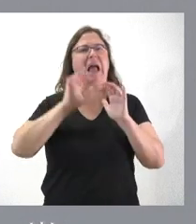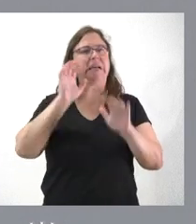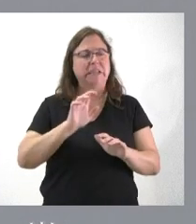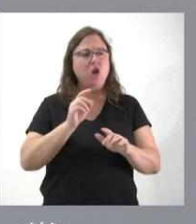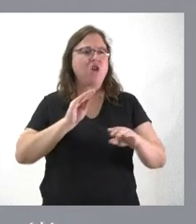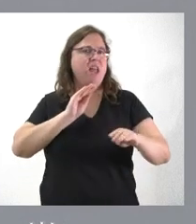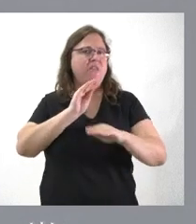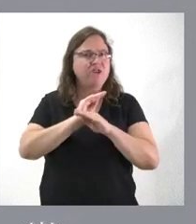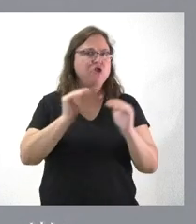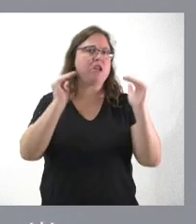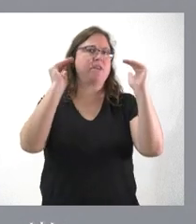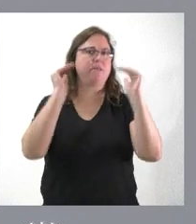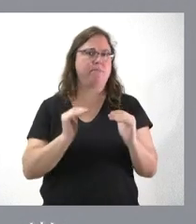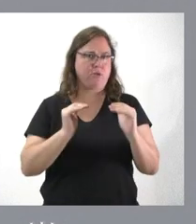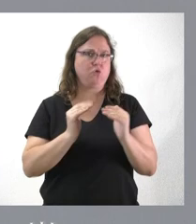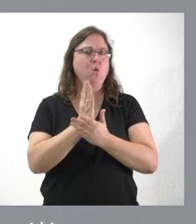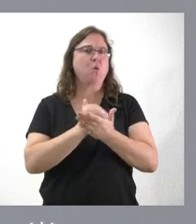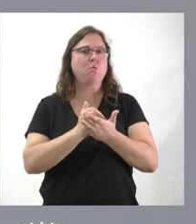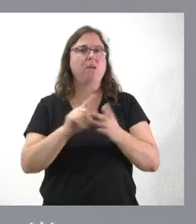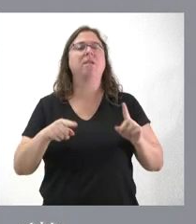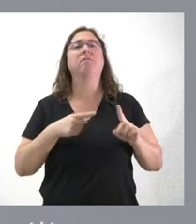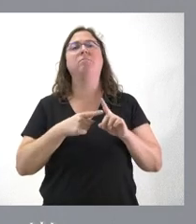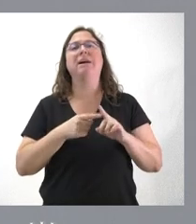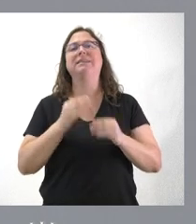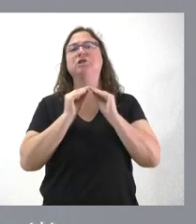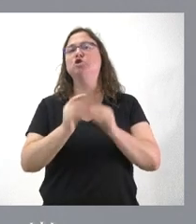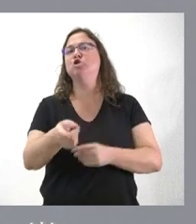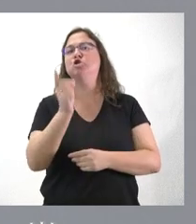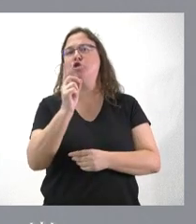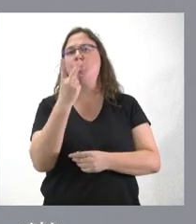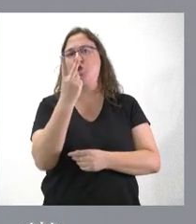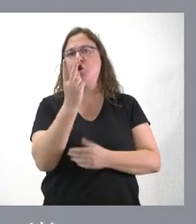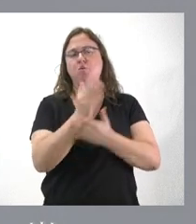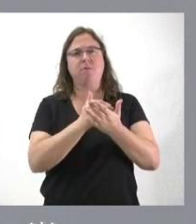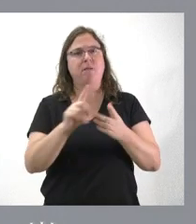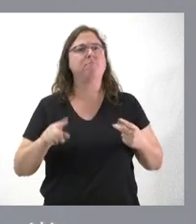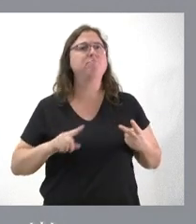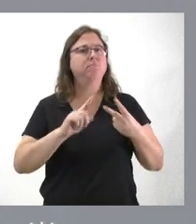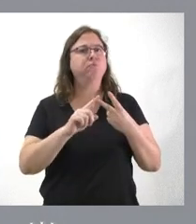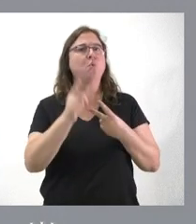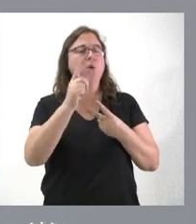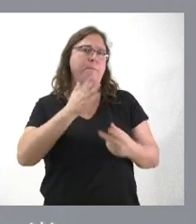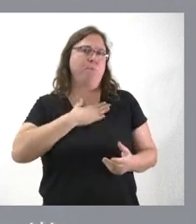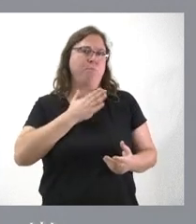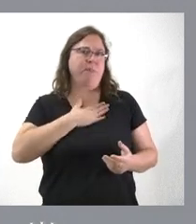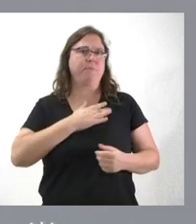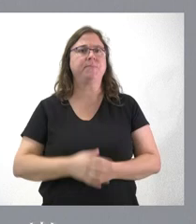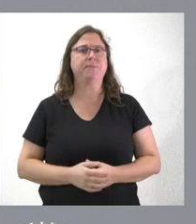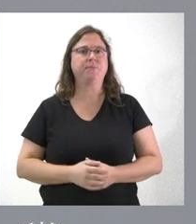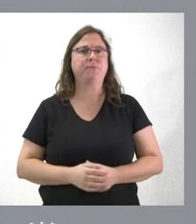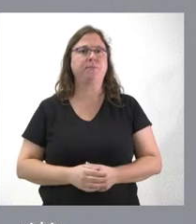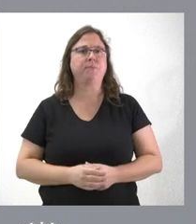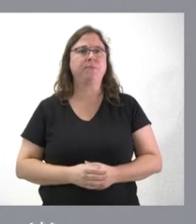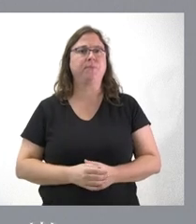inversiones del Estado en nuestra comunidad autónoma, hacerlo solo en dos comunidades autónomas y que una de ellas sea la nuestra. ¿Cuantificar